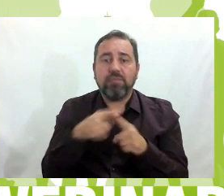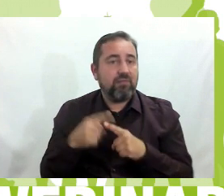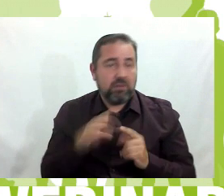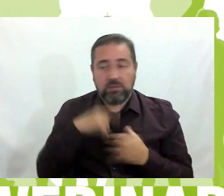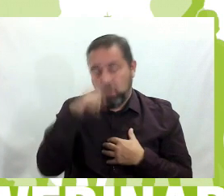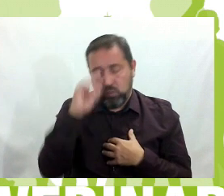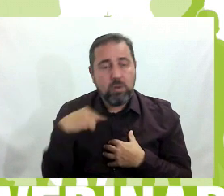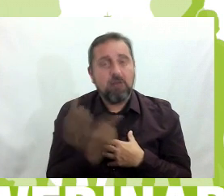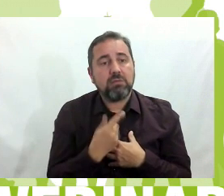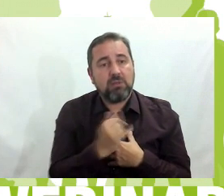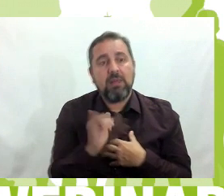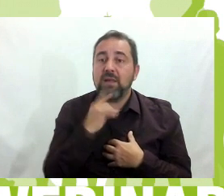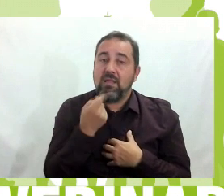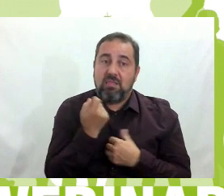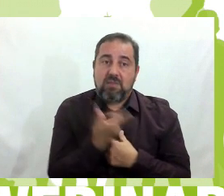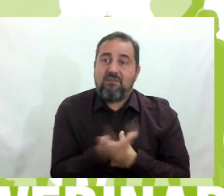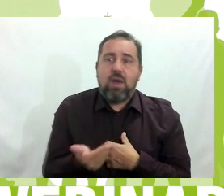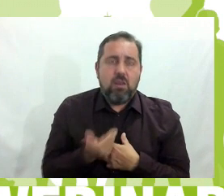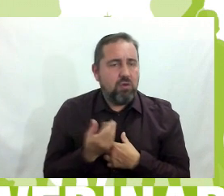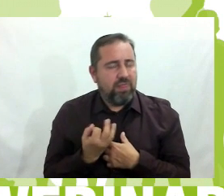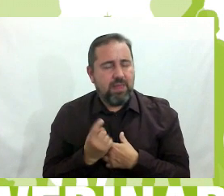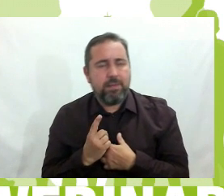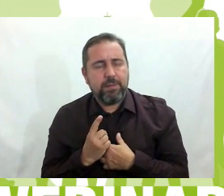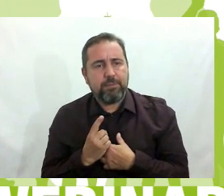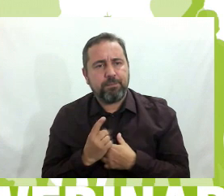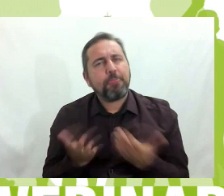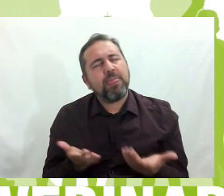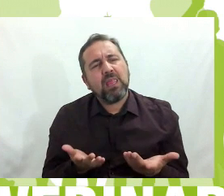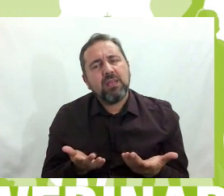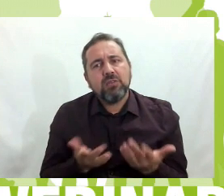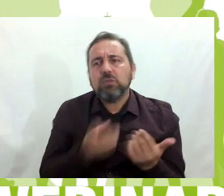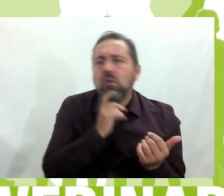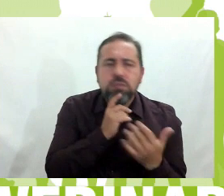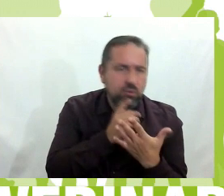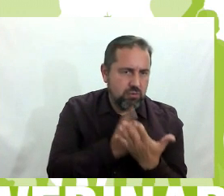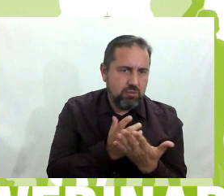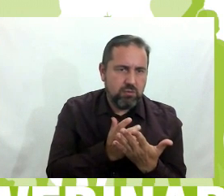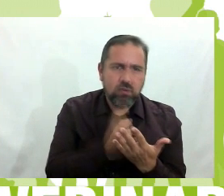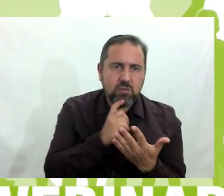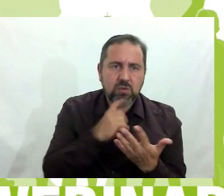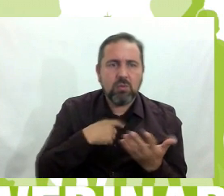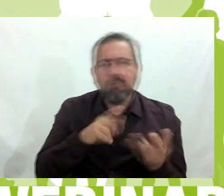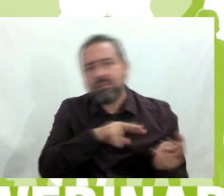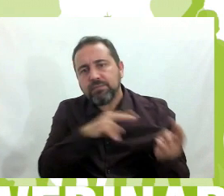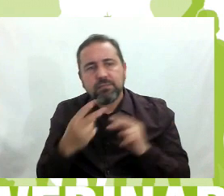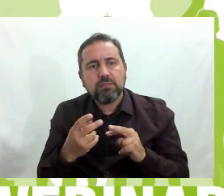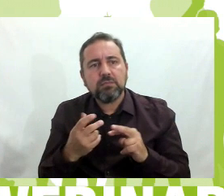valorar. ¿Y esto cómo se traduce a la hora de